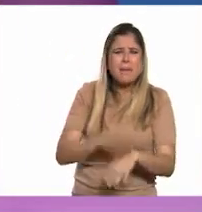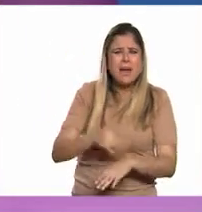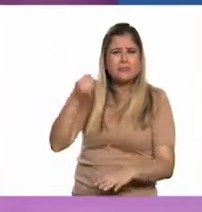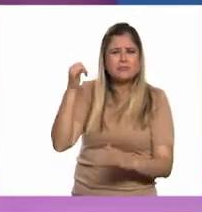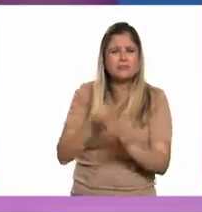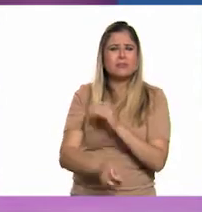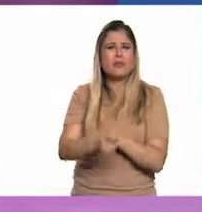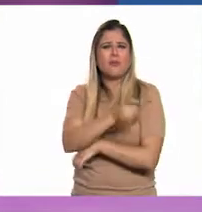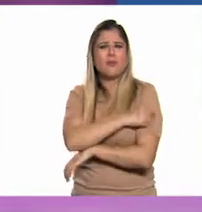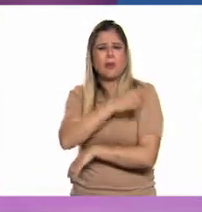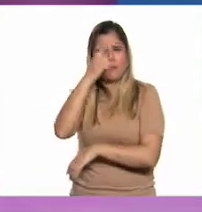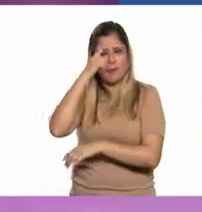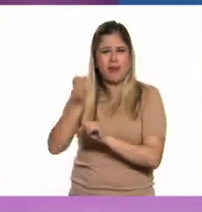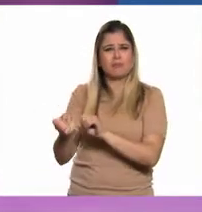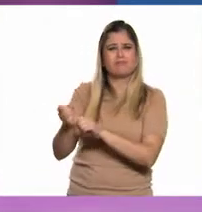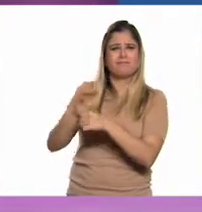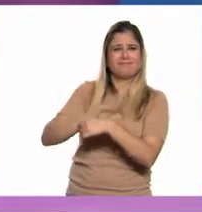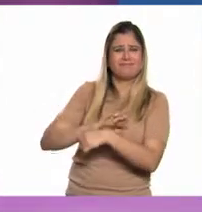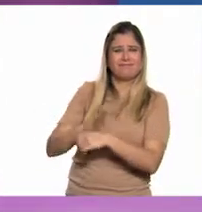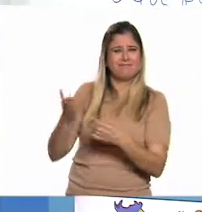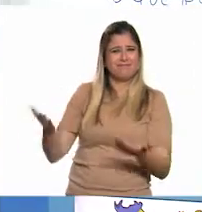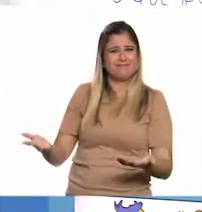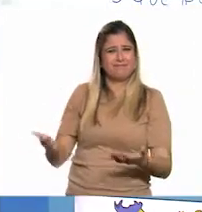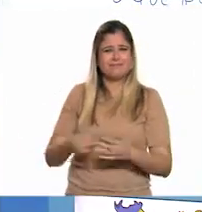vacunas para el COVID-19. Muy bien,